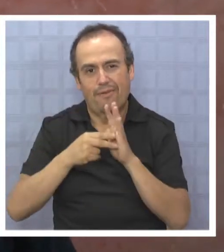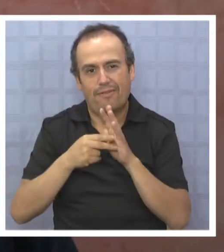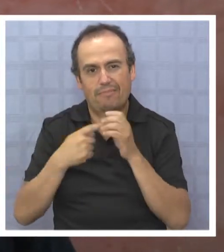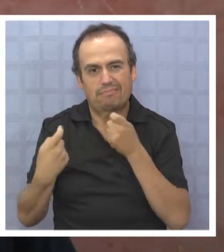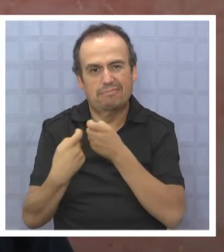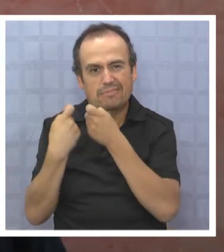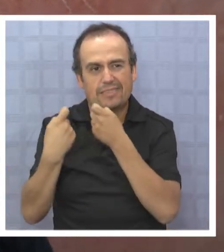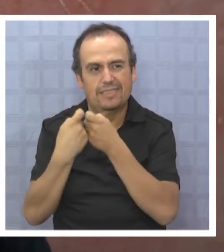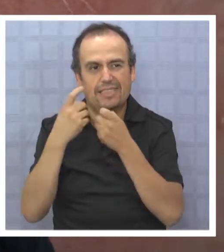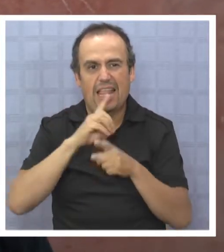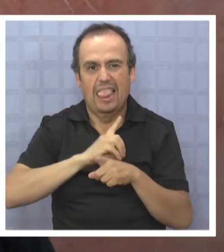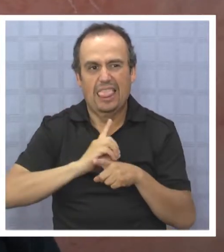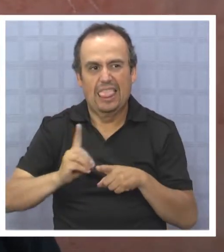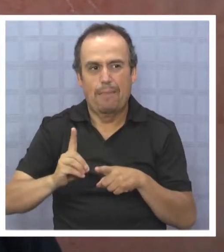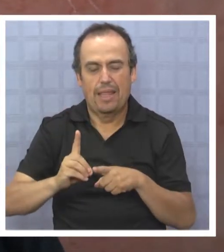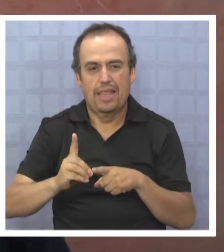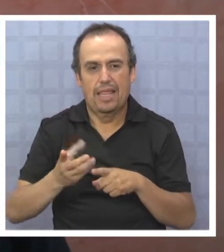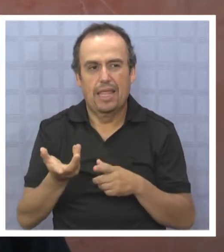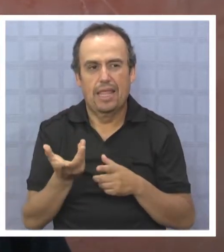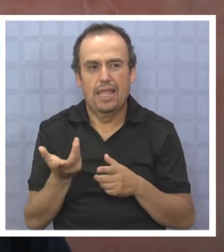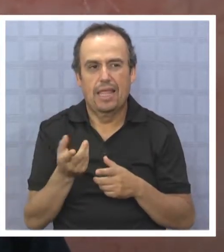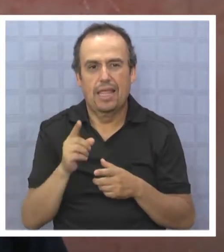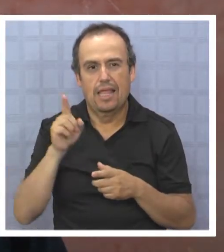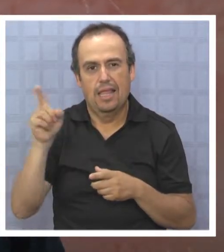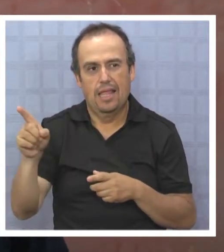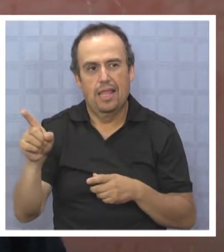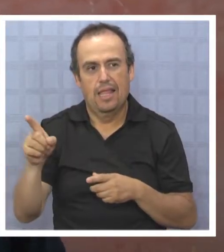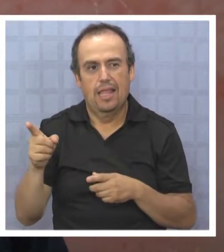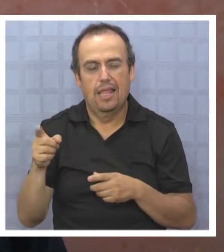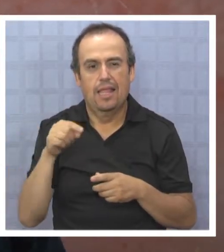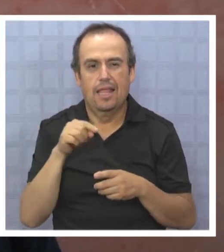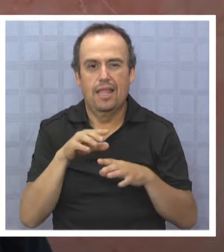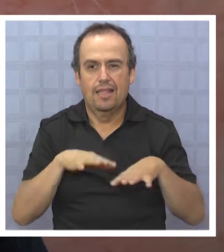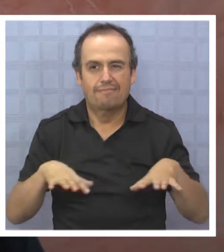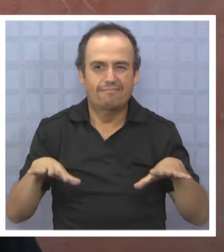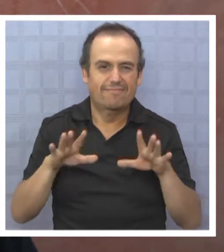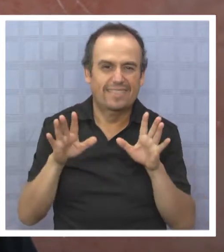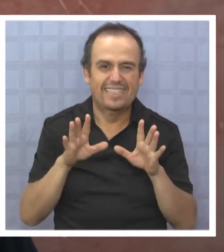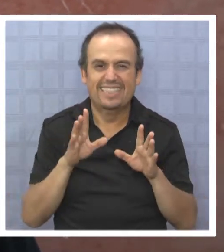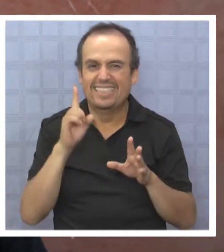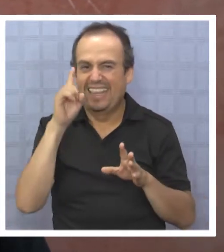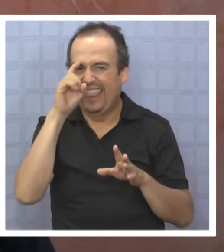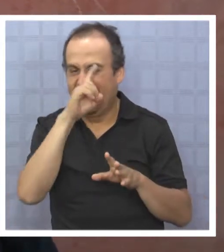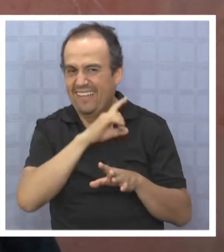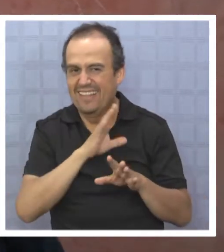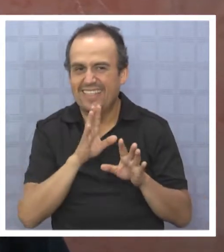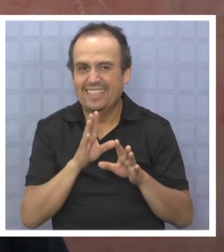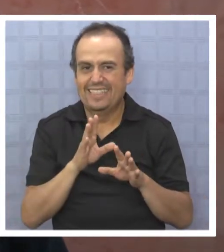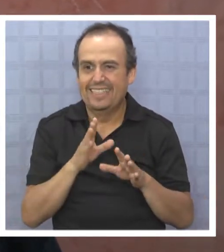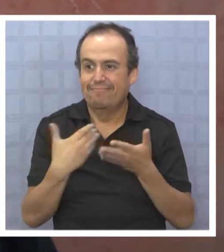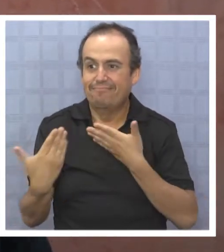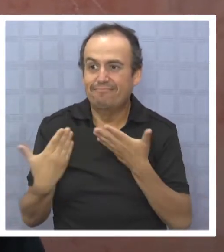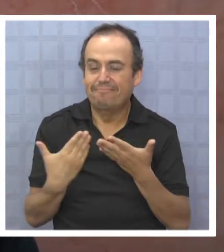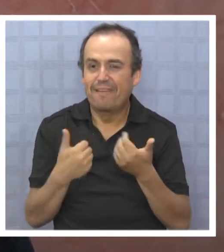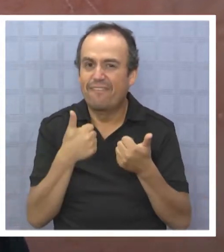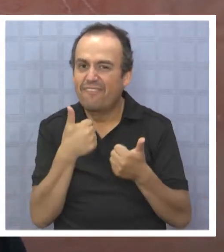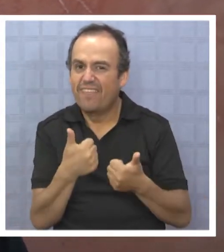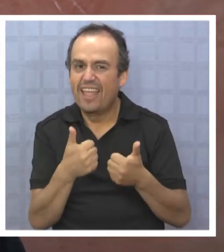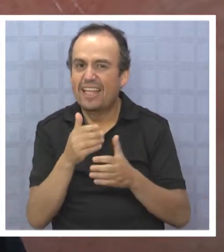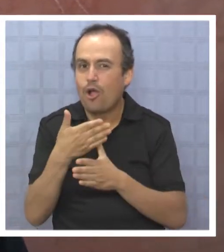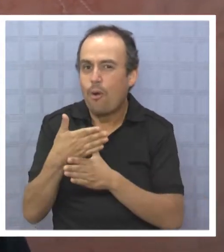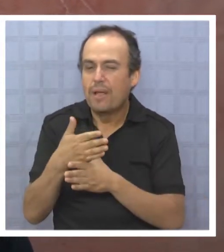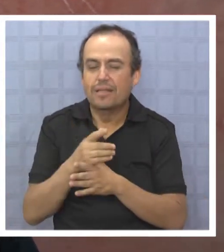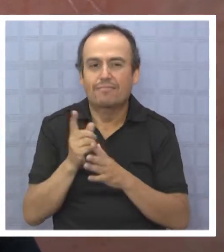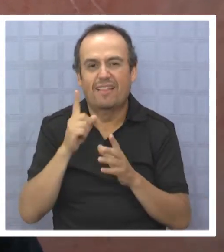demanda puesta por una de las partes ya, el escenario que hay no es un escenario de una sana convivencia, sino que hay una demanda de por medio, entonces